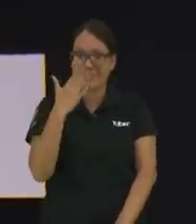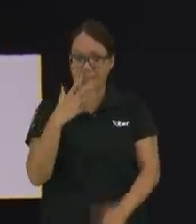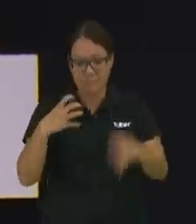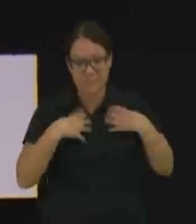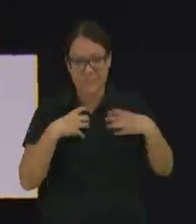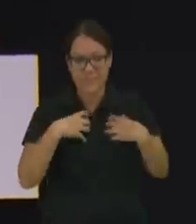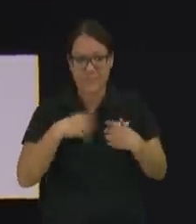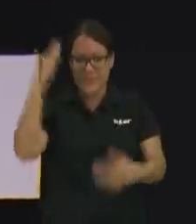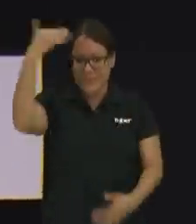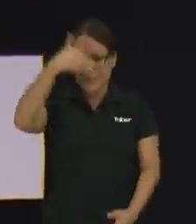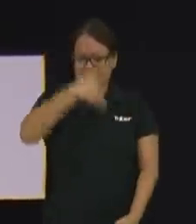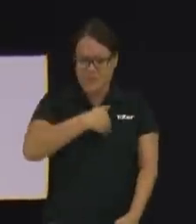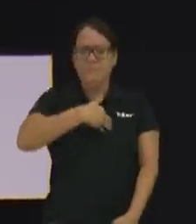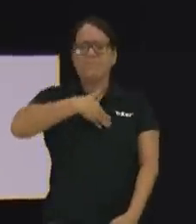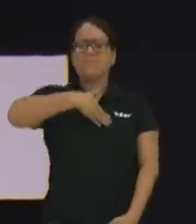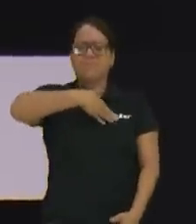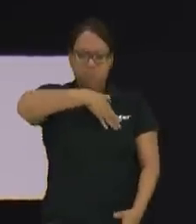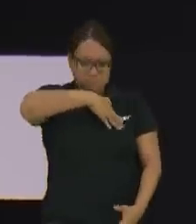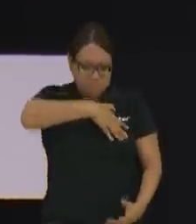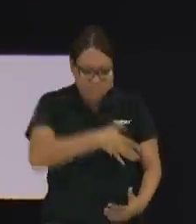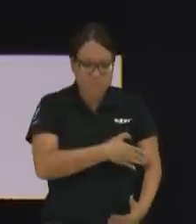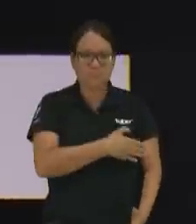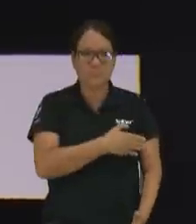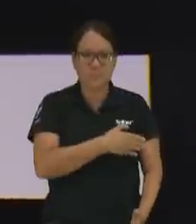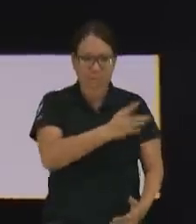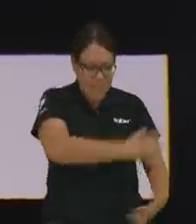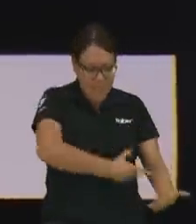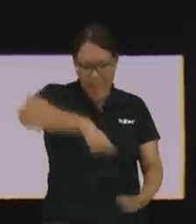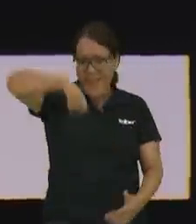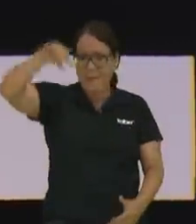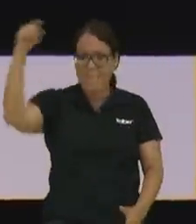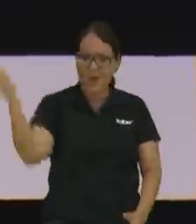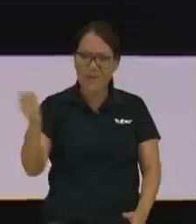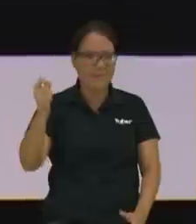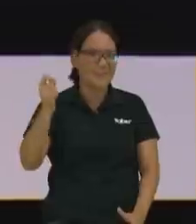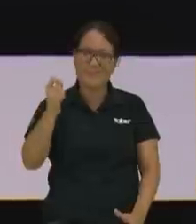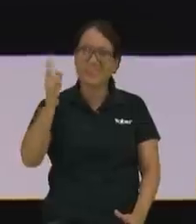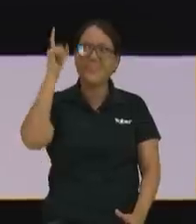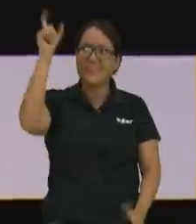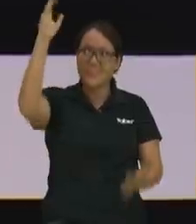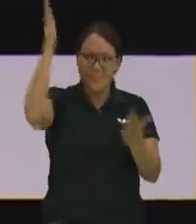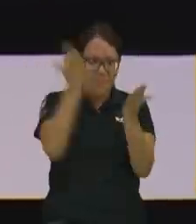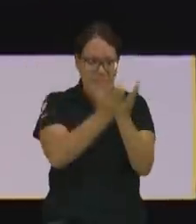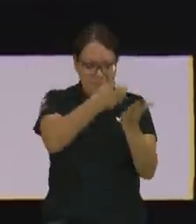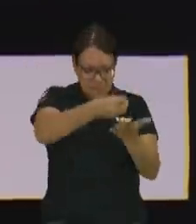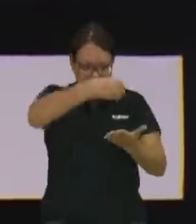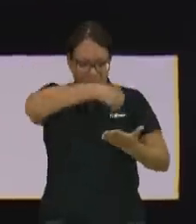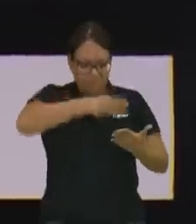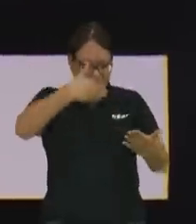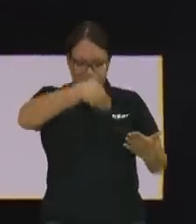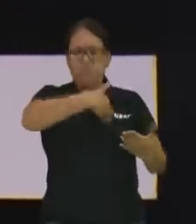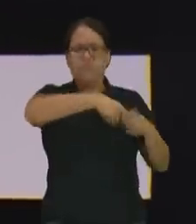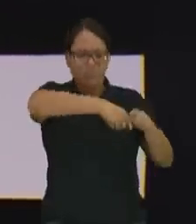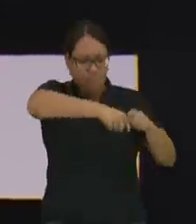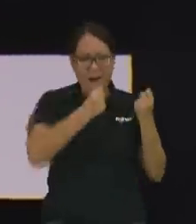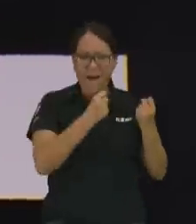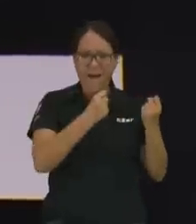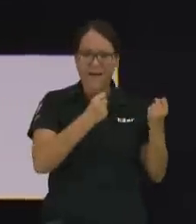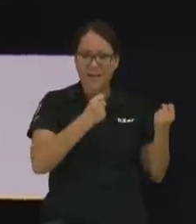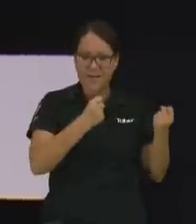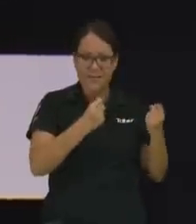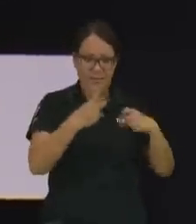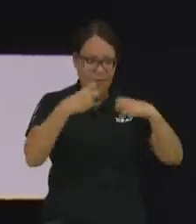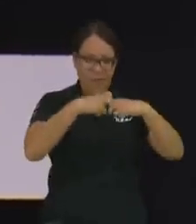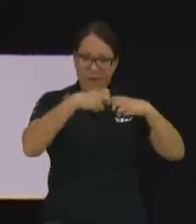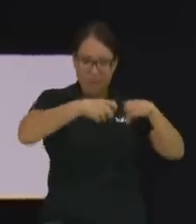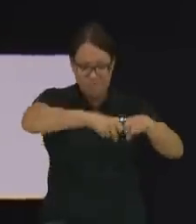Y es tan eficaz Que es más cortante que toda espada Dos filos que penetra Hasta partir las coyunturas Y los huesos